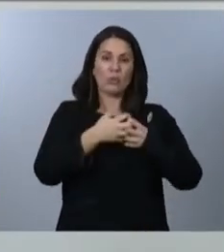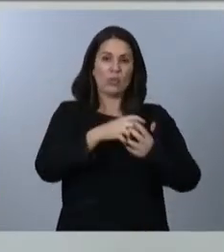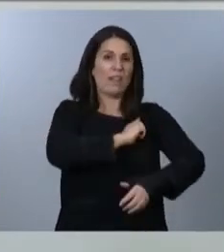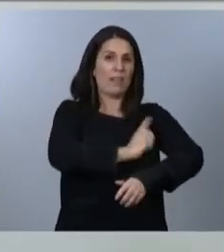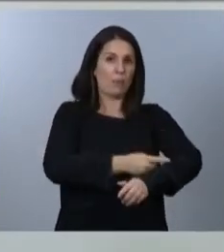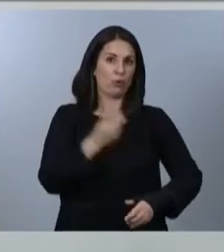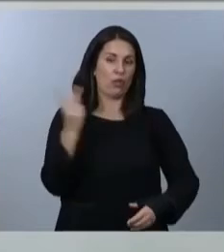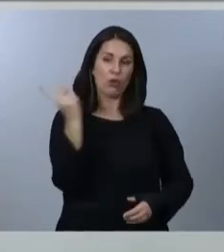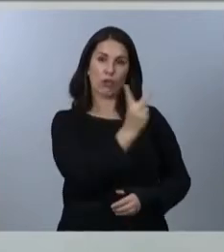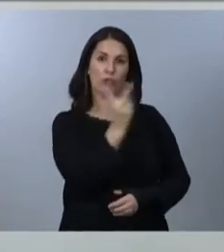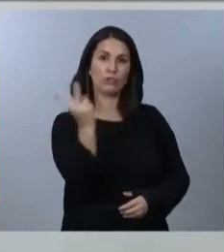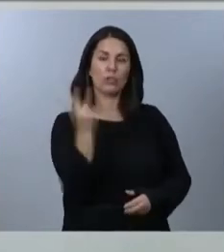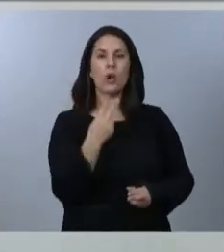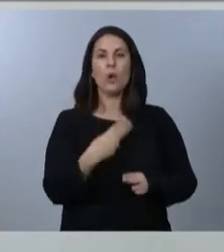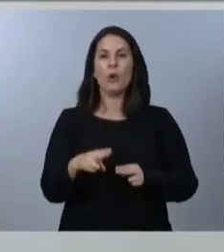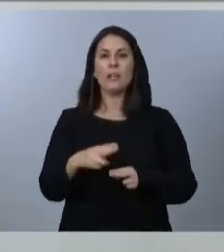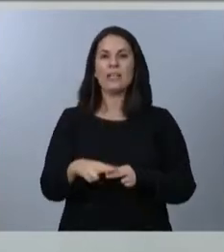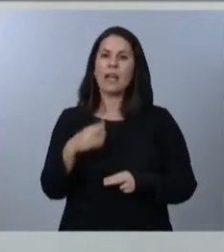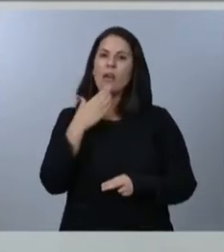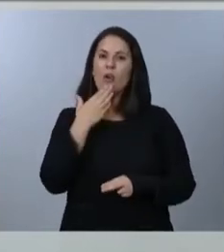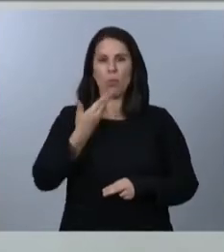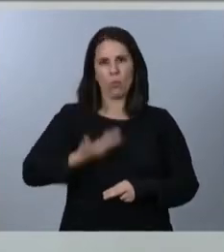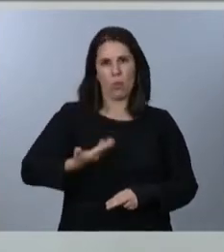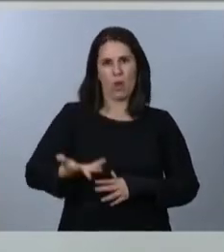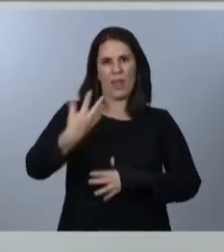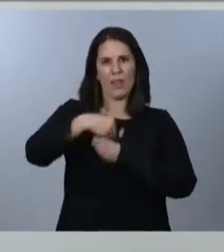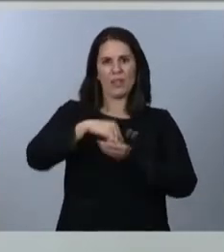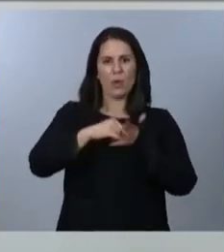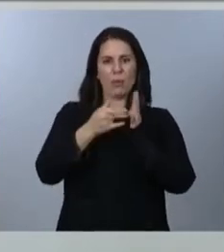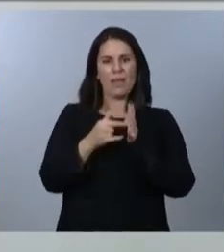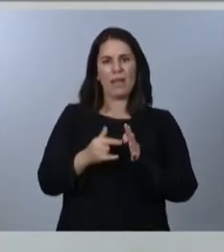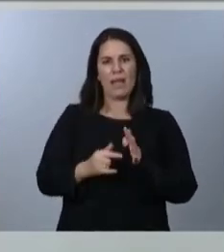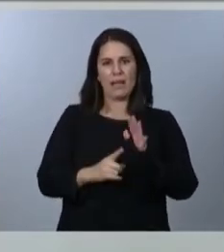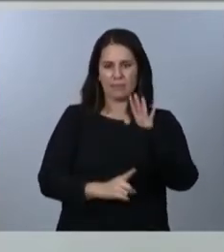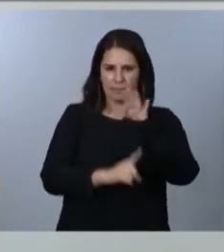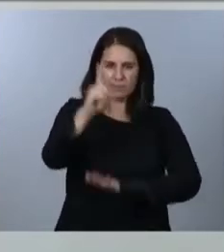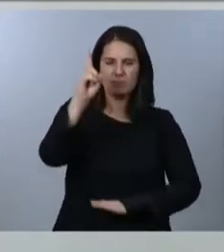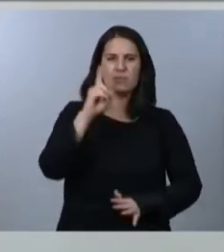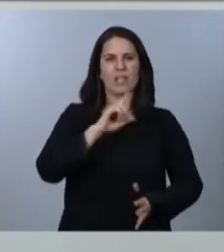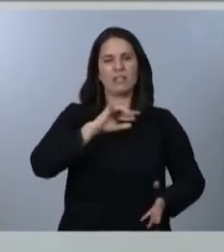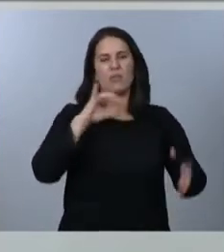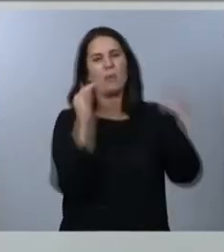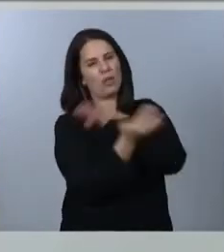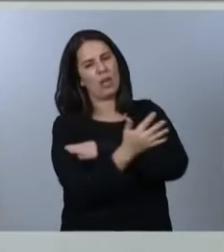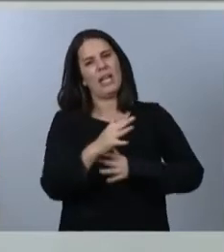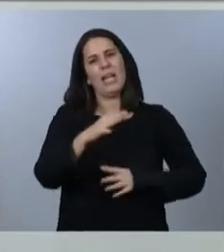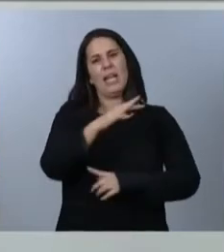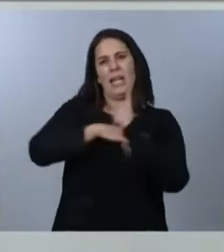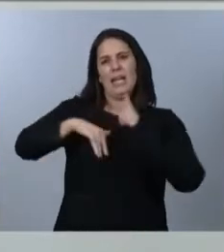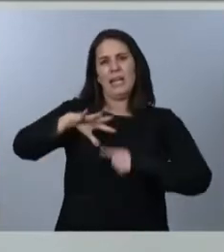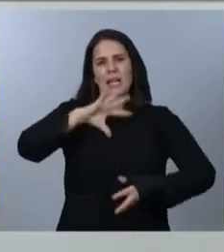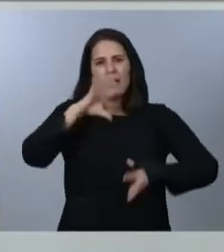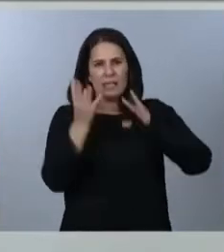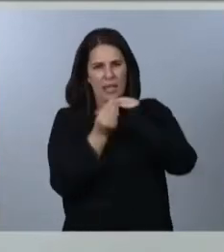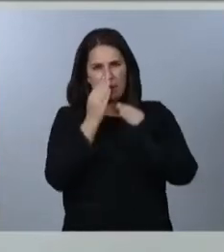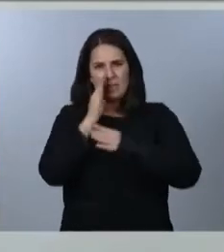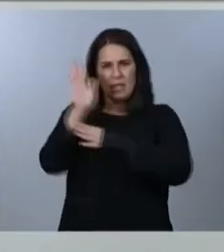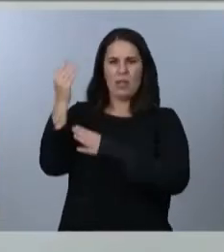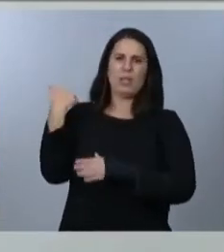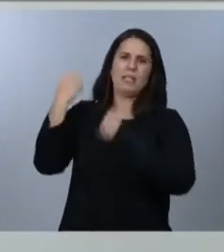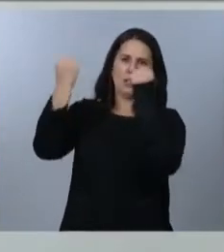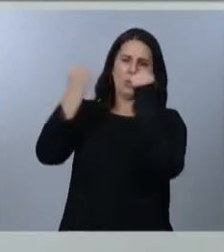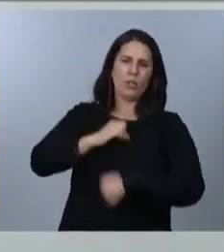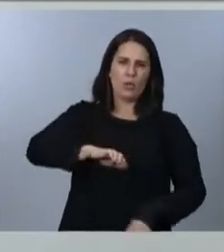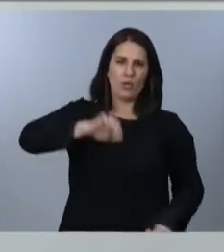una política palanca de ese plan de recuperación, transformación y resiliencia que hemos presentado ante las instituciones europeas. Y un tema muy importante,